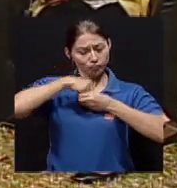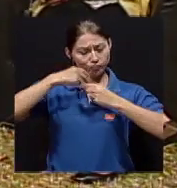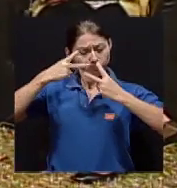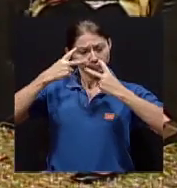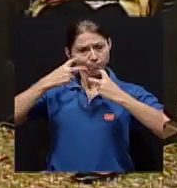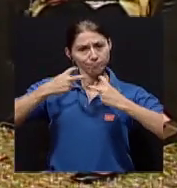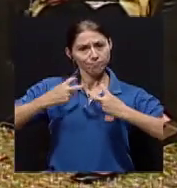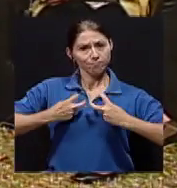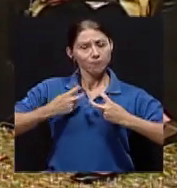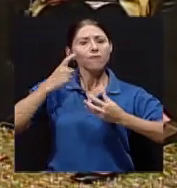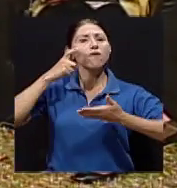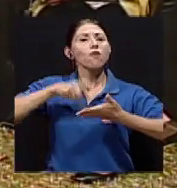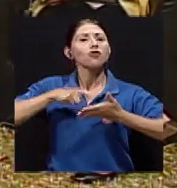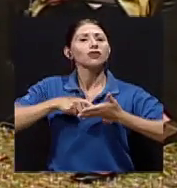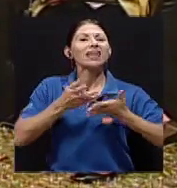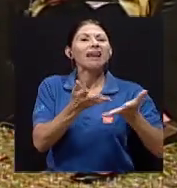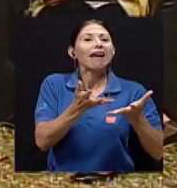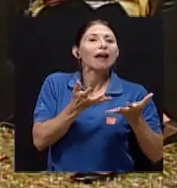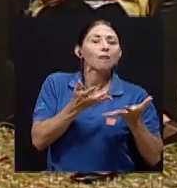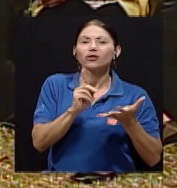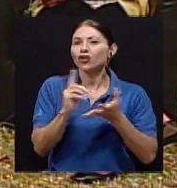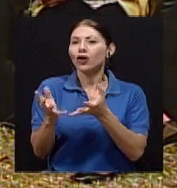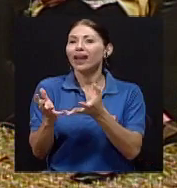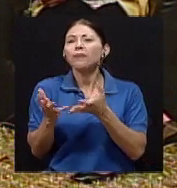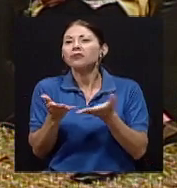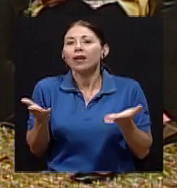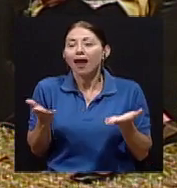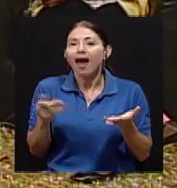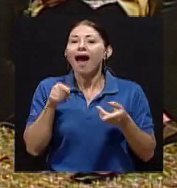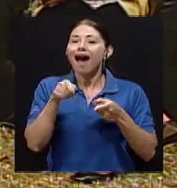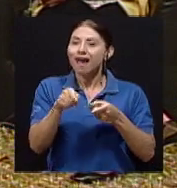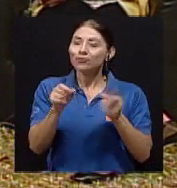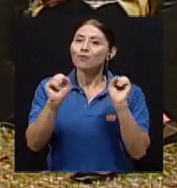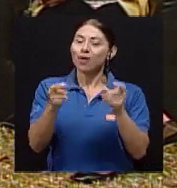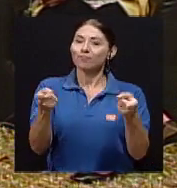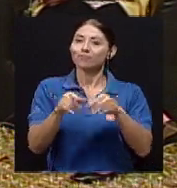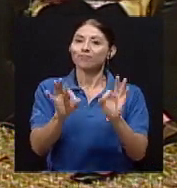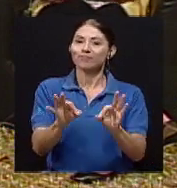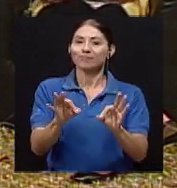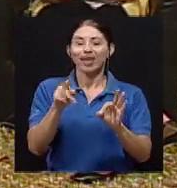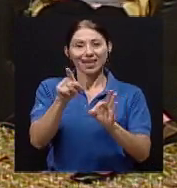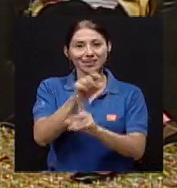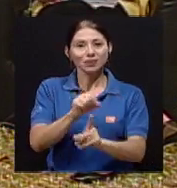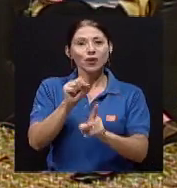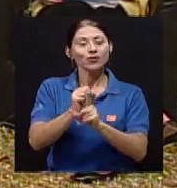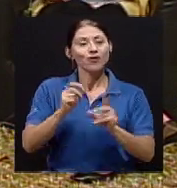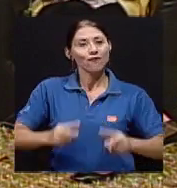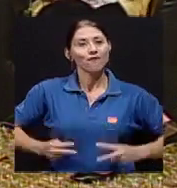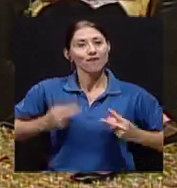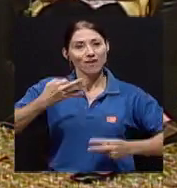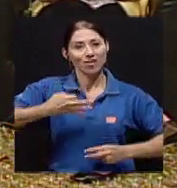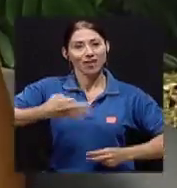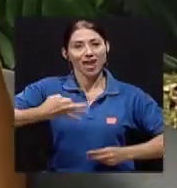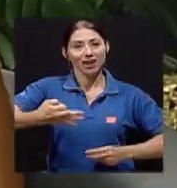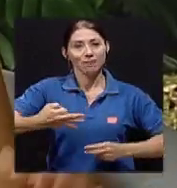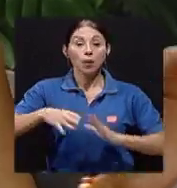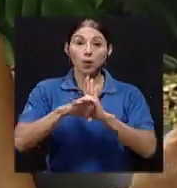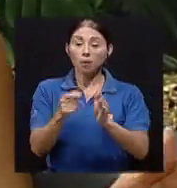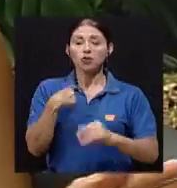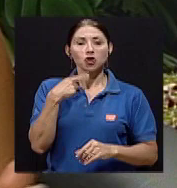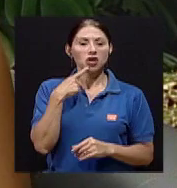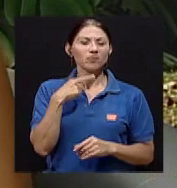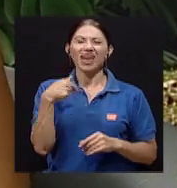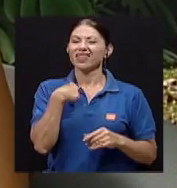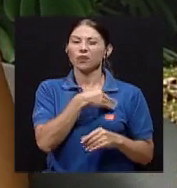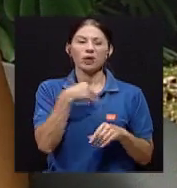qué es lo que queremos y qué es que no queremos para la vida y por eso es una cuestión de la vida diaria, ¿verdad? A mí no me gusta estar en este espacio, yo no